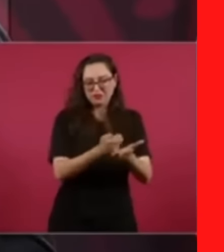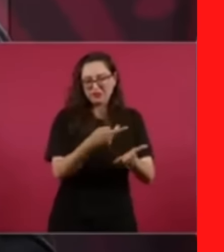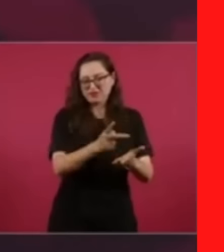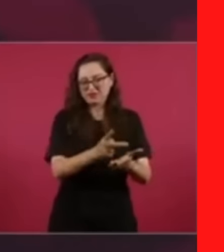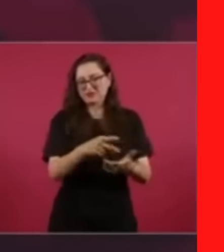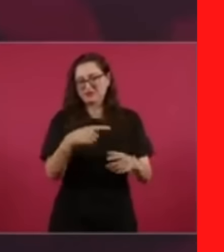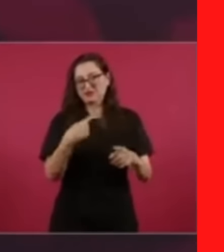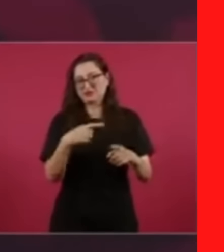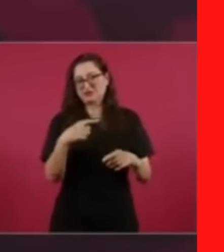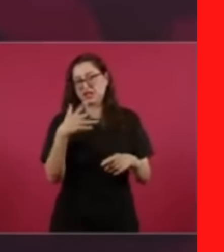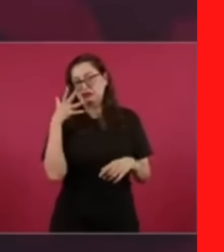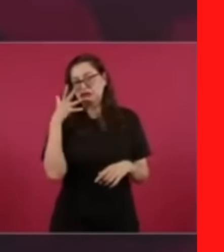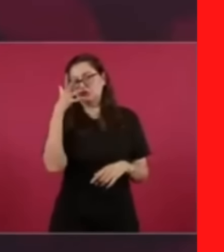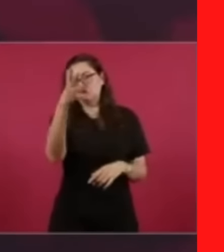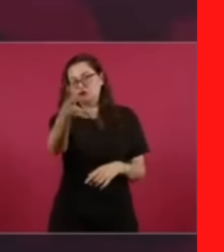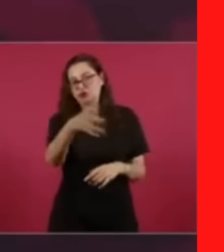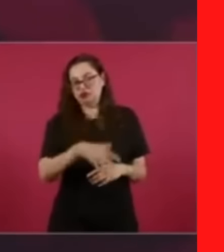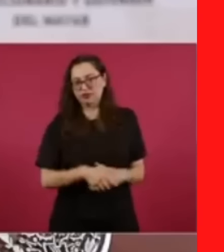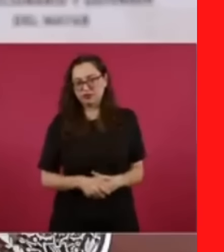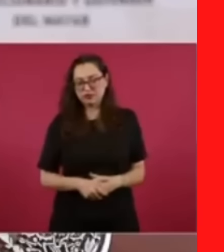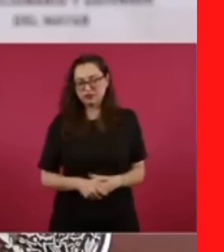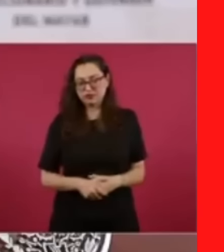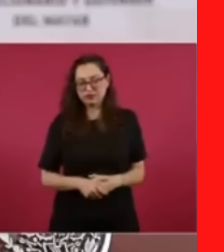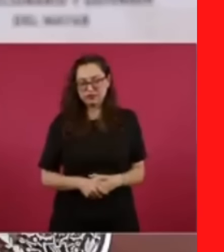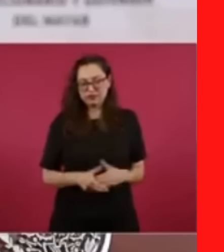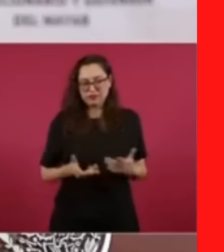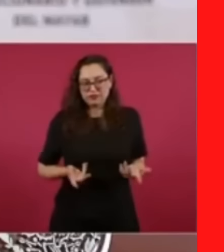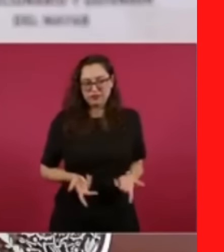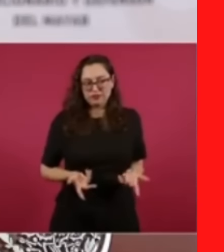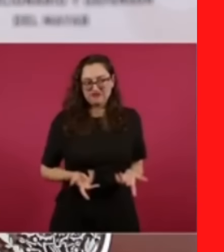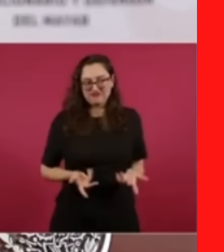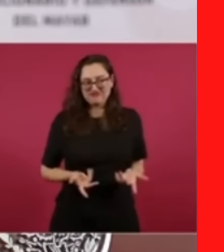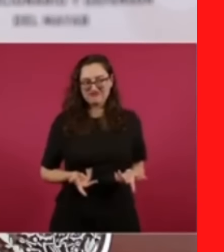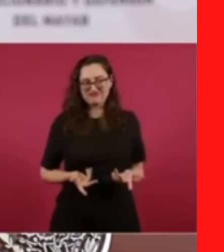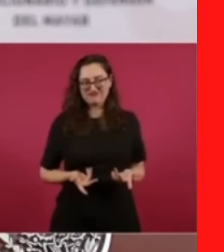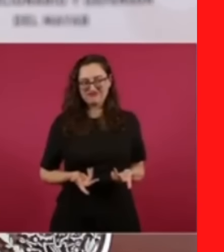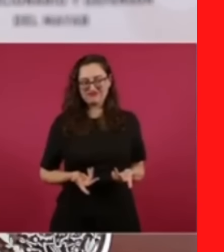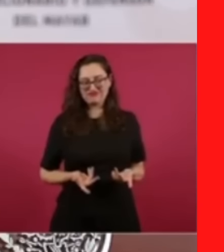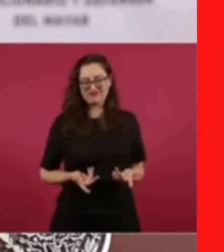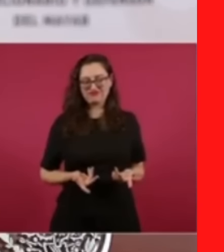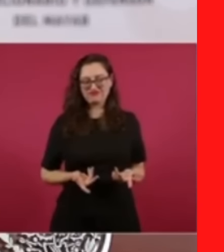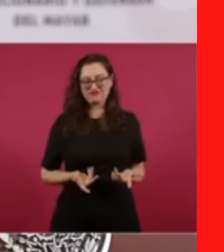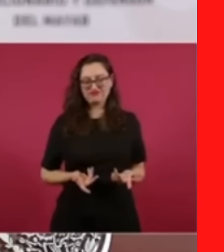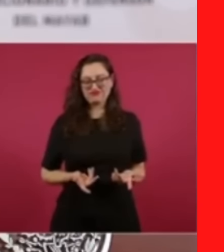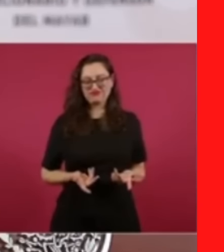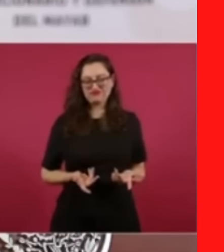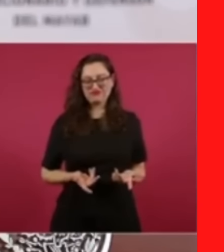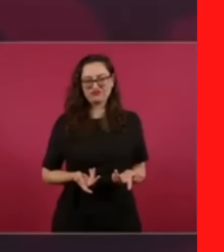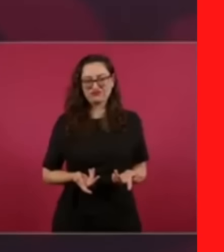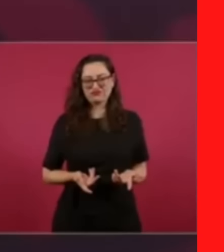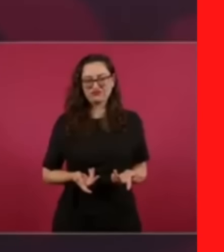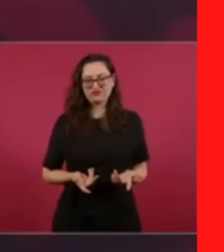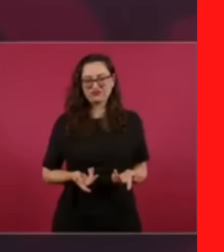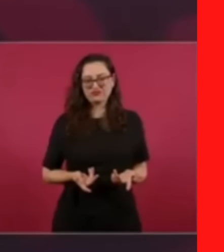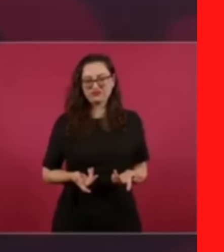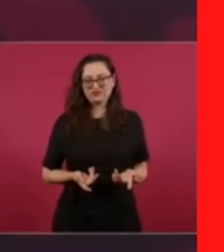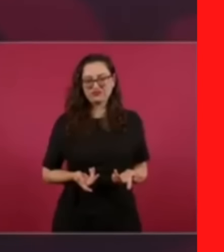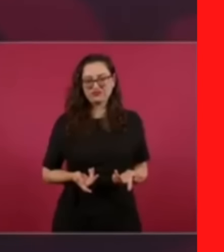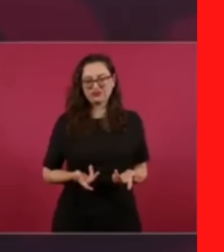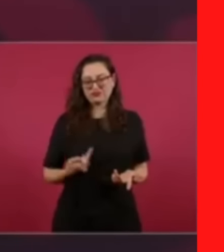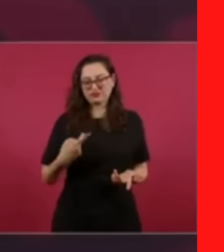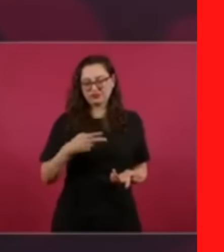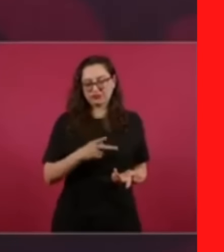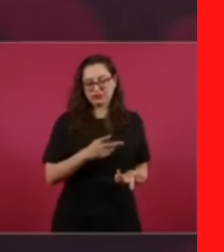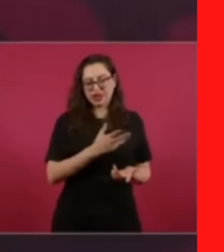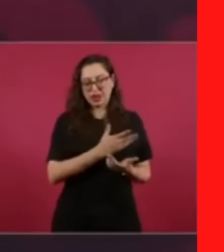yo quiero hacer una canción para